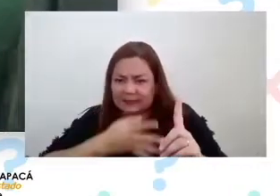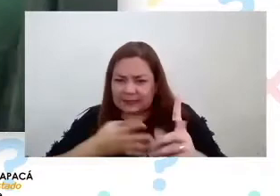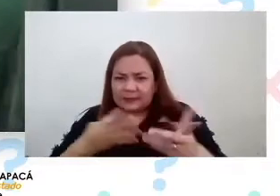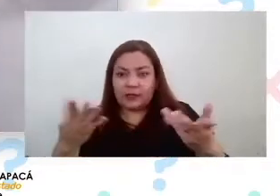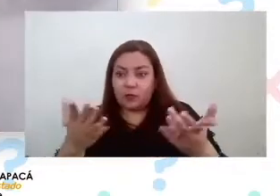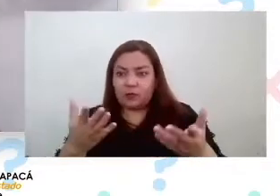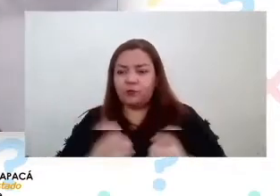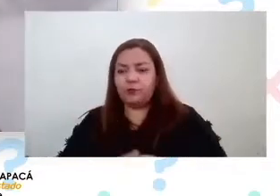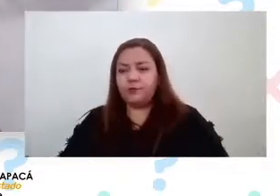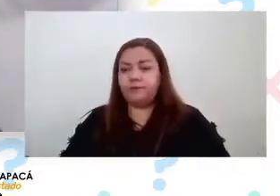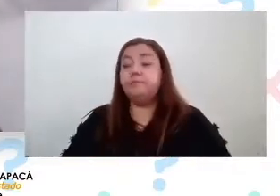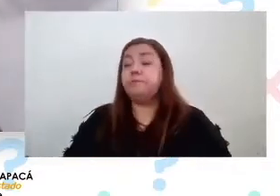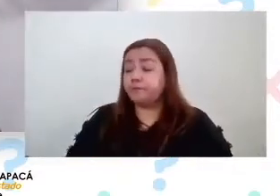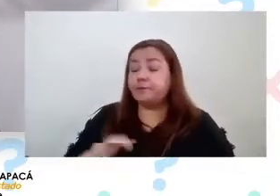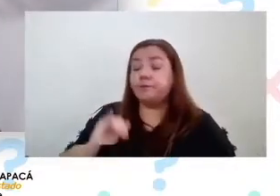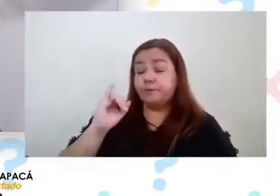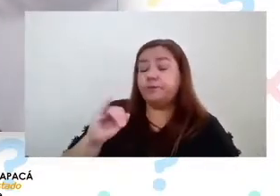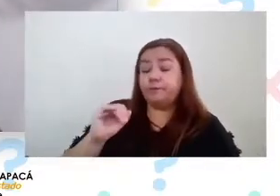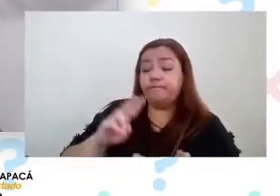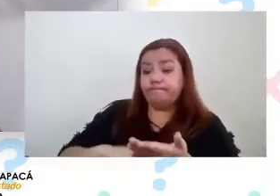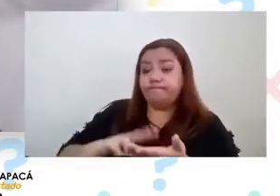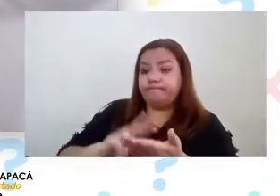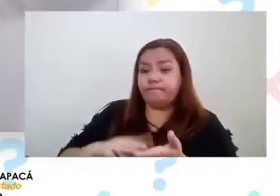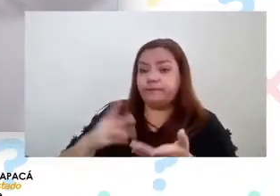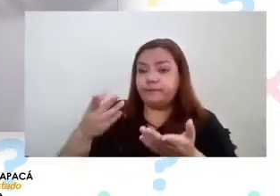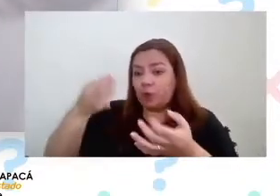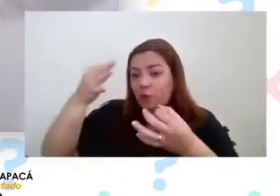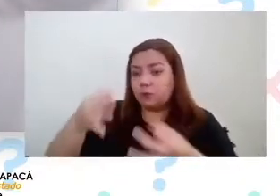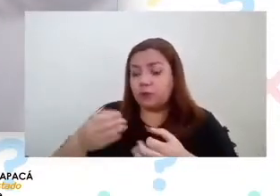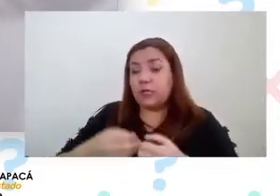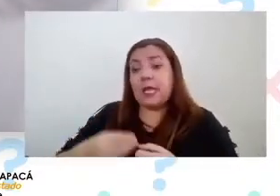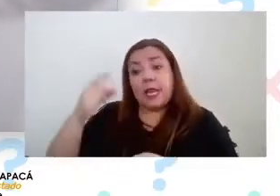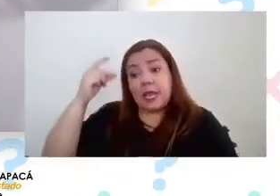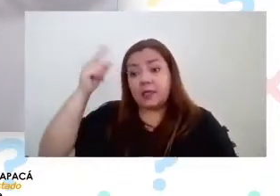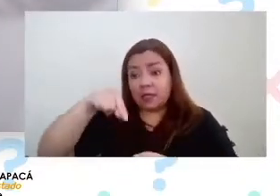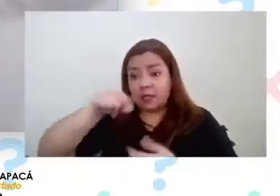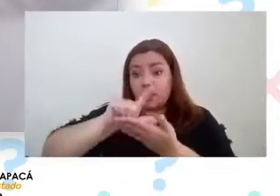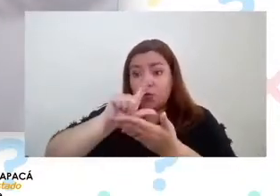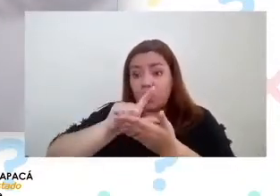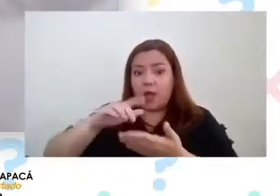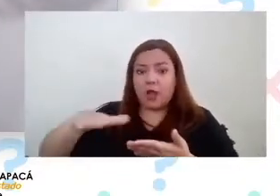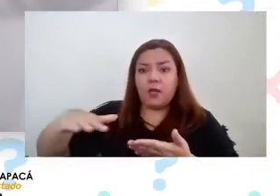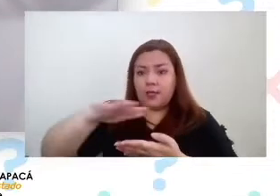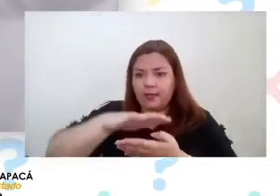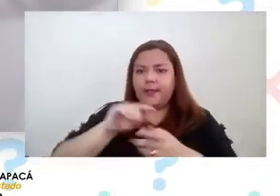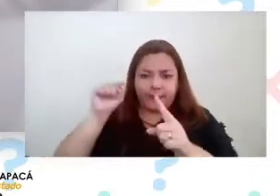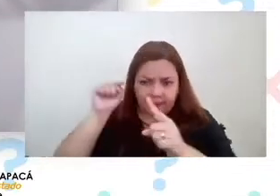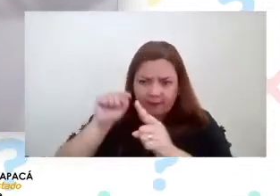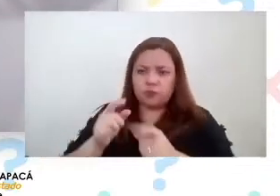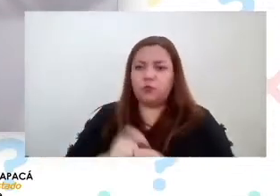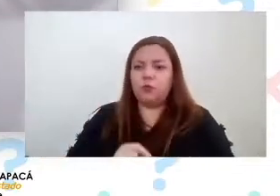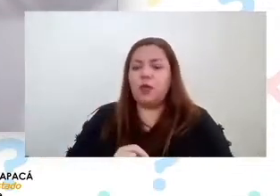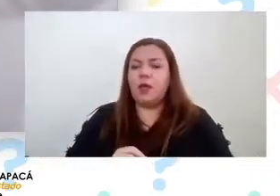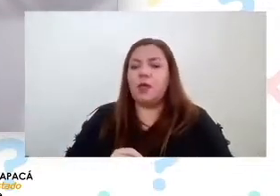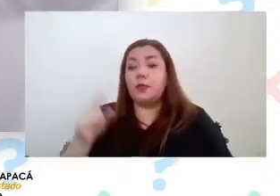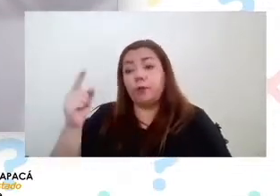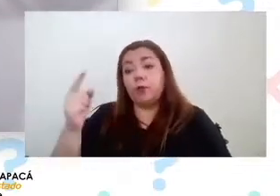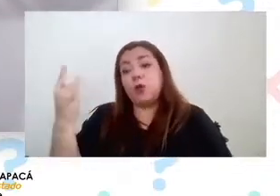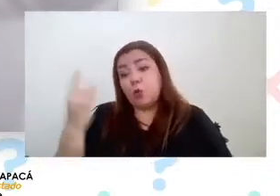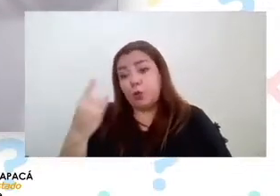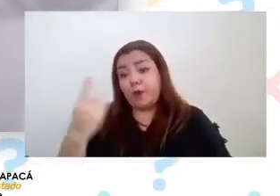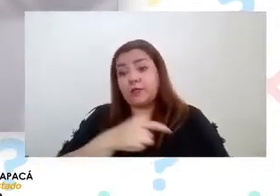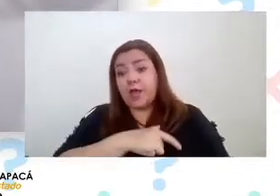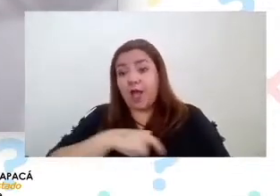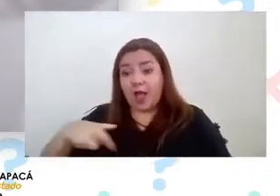justamente la idea de este lugar es eso por eso la Universidad Católica también